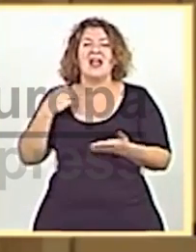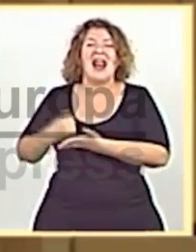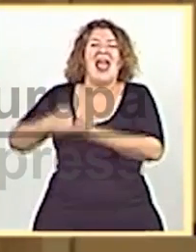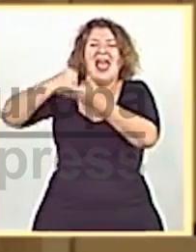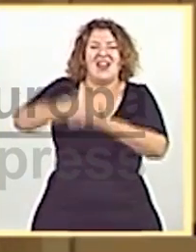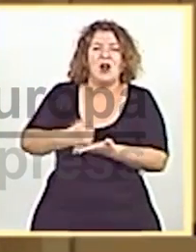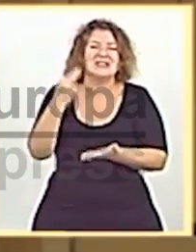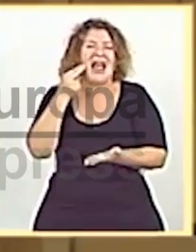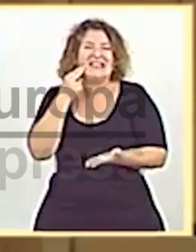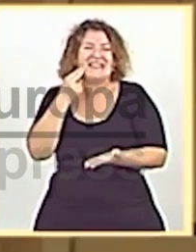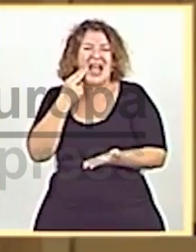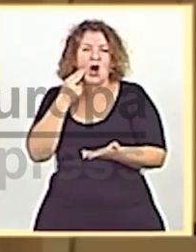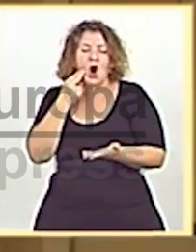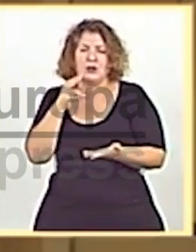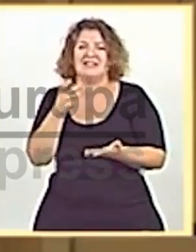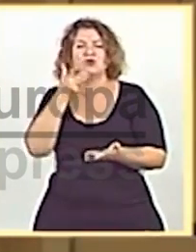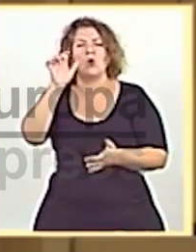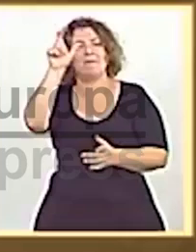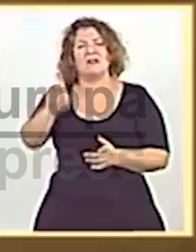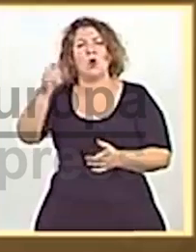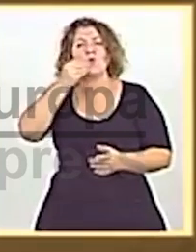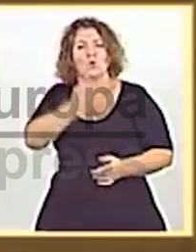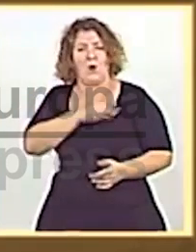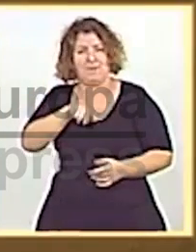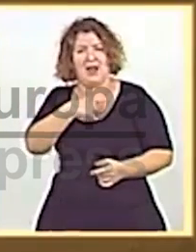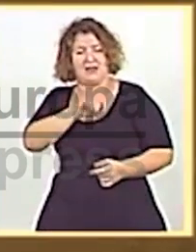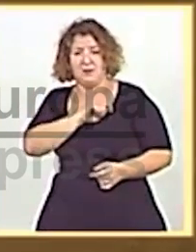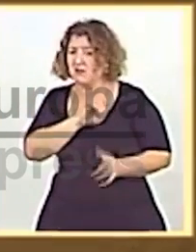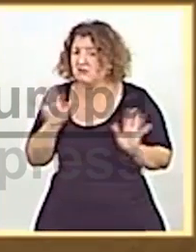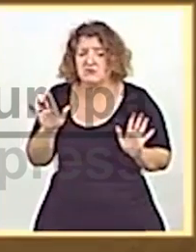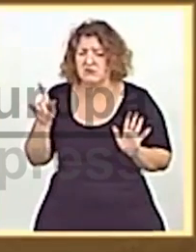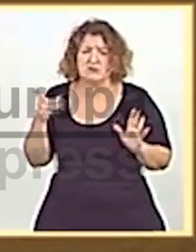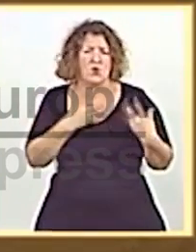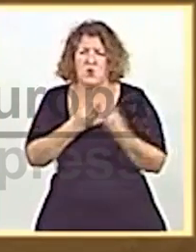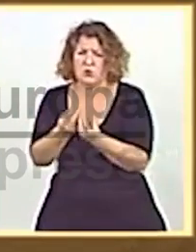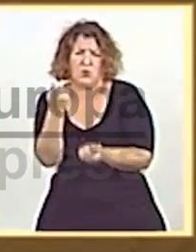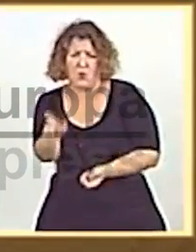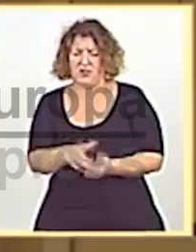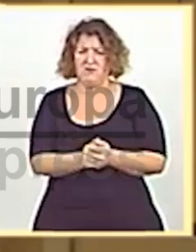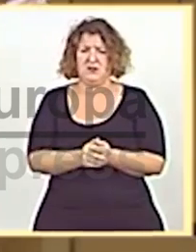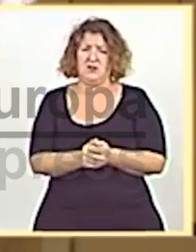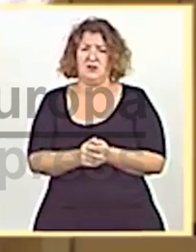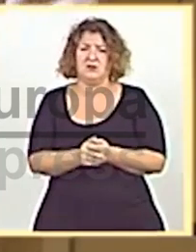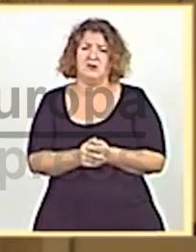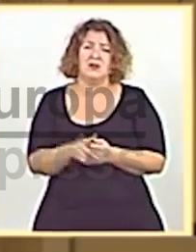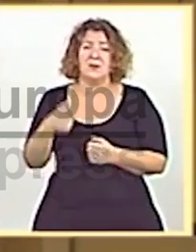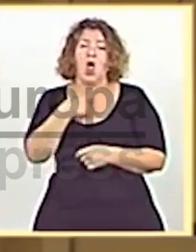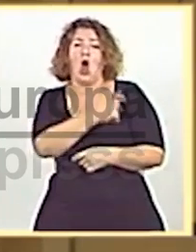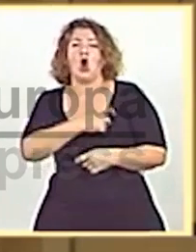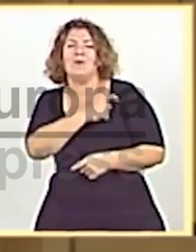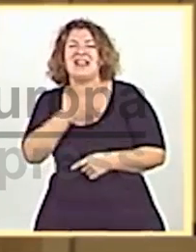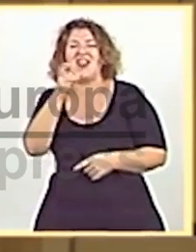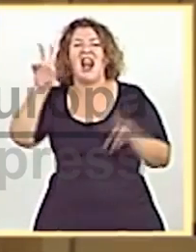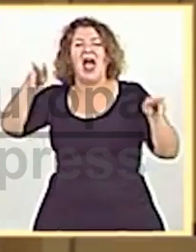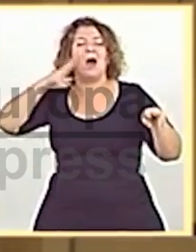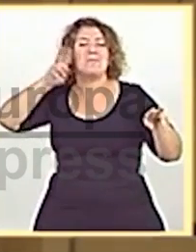es bueno para este país. Y ustedes no tienen la obligación de ir con ellos. Y esa mentira no la está desenmascarando su comité de la verdad,